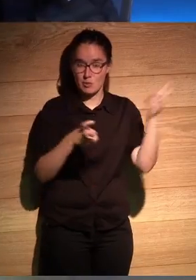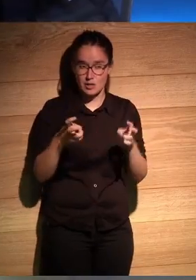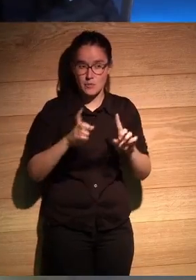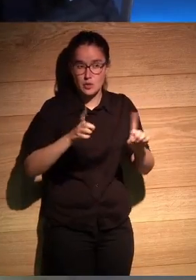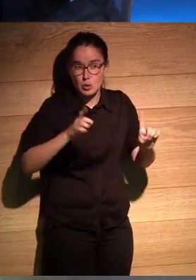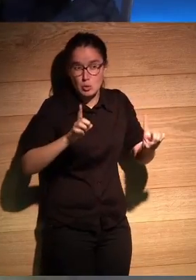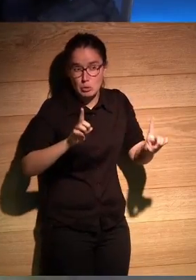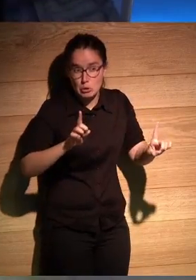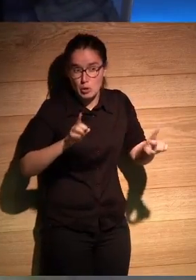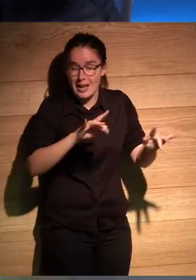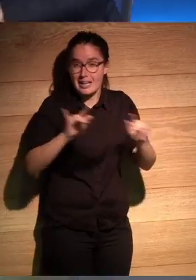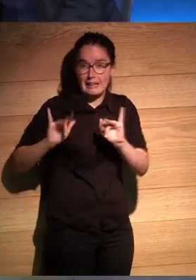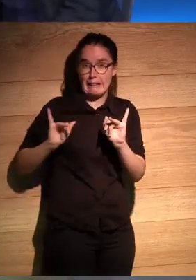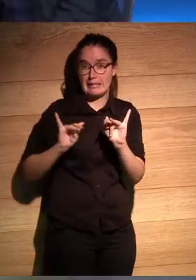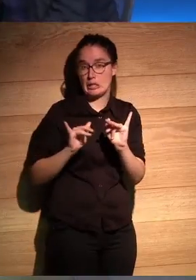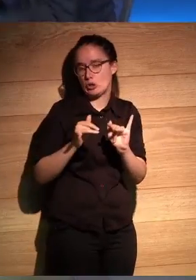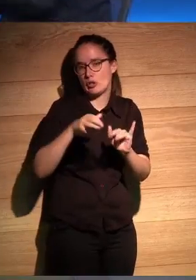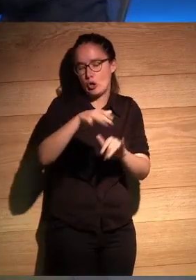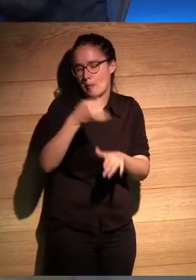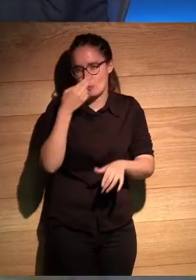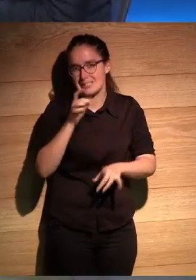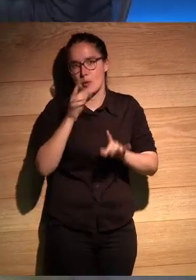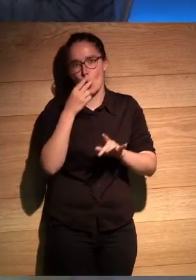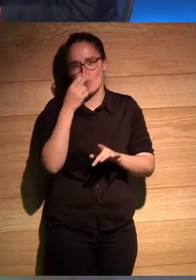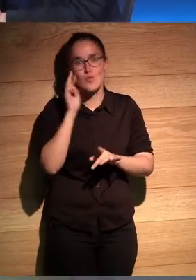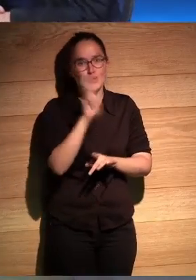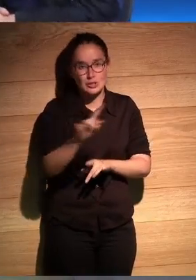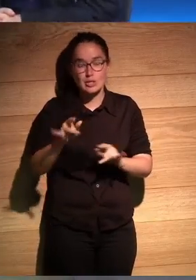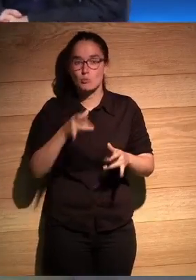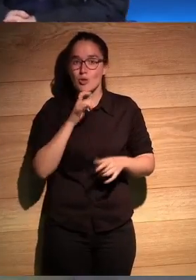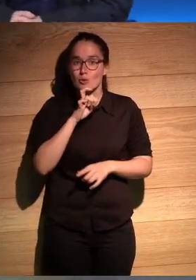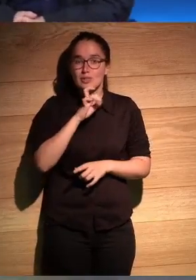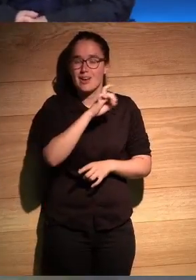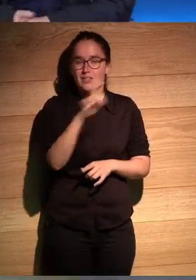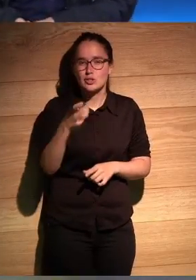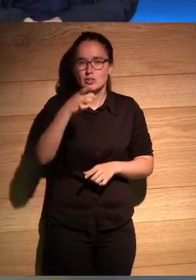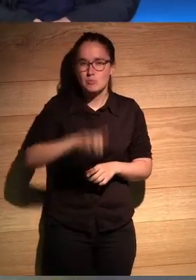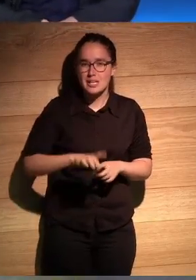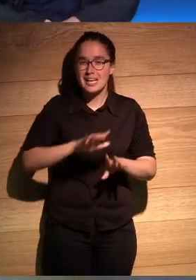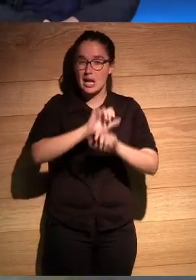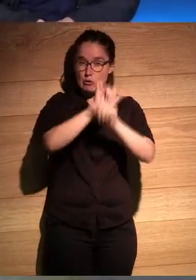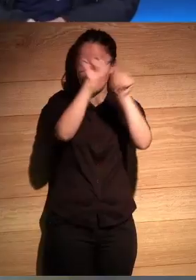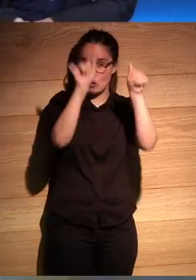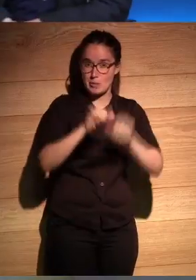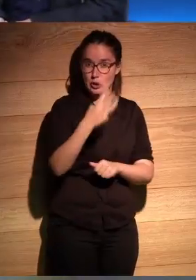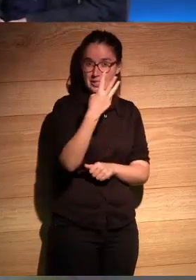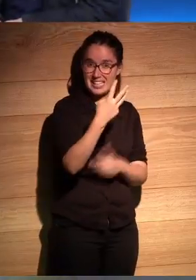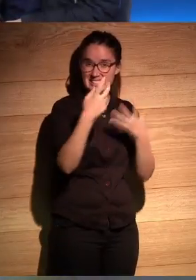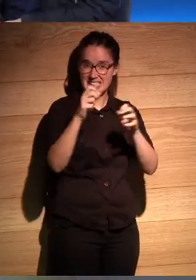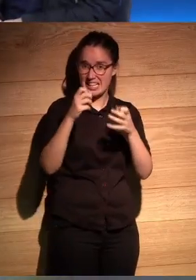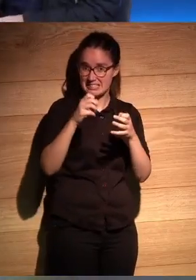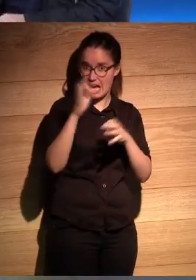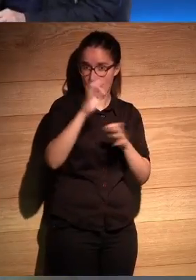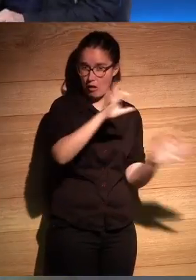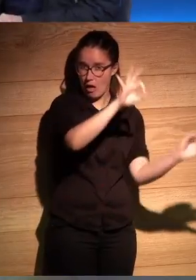me interesa el 18 es una apreciación museo os vamos a os podemos anunciar también que el formato 360 grados si va